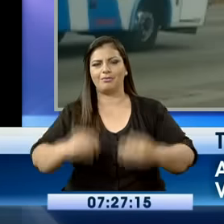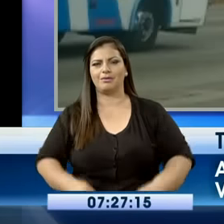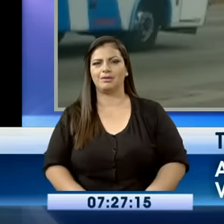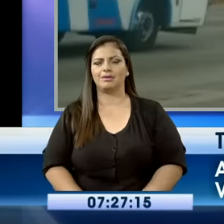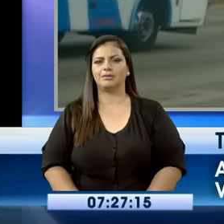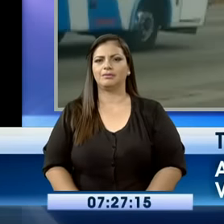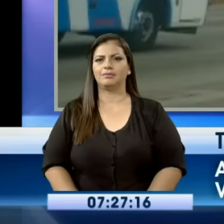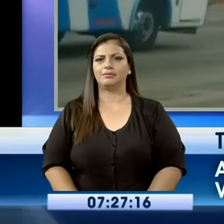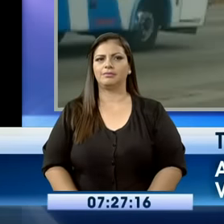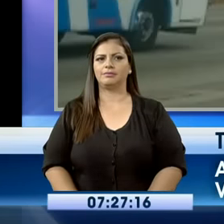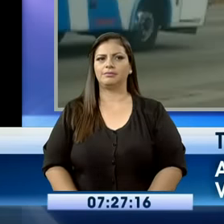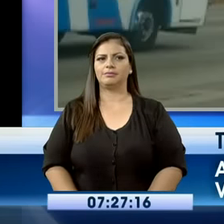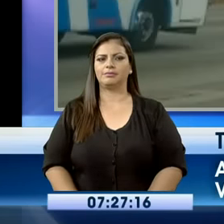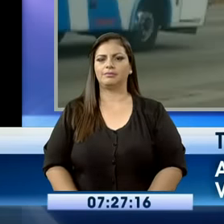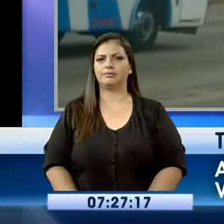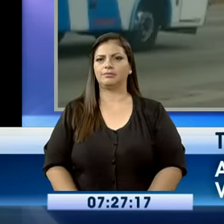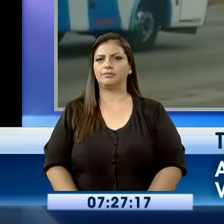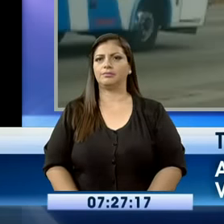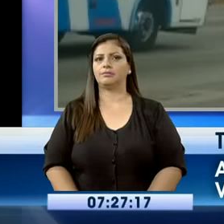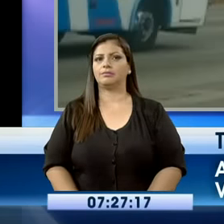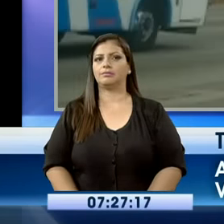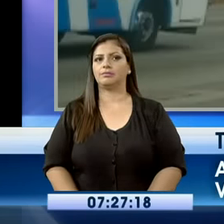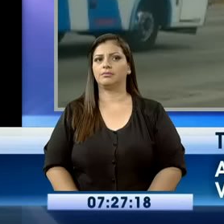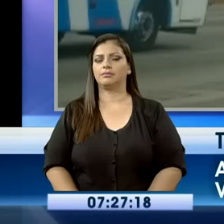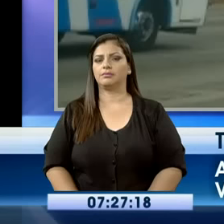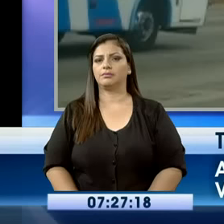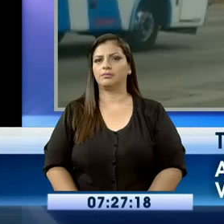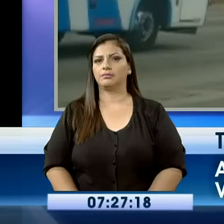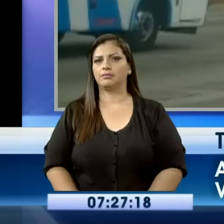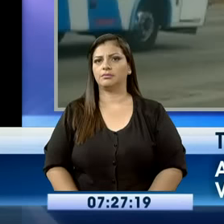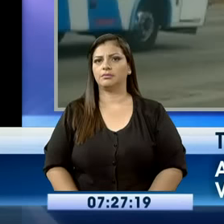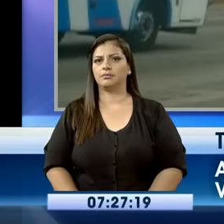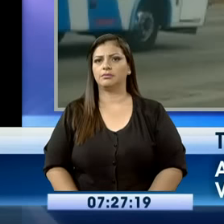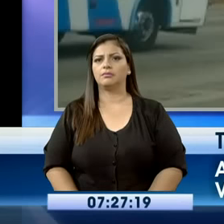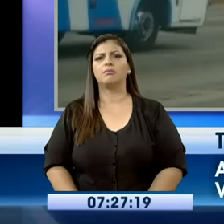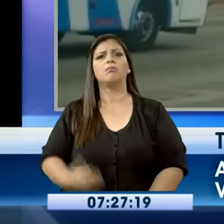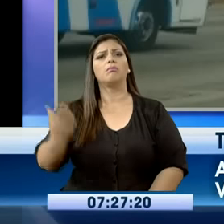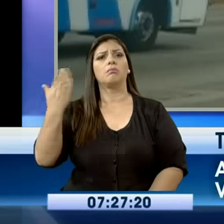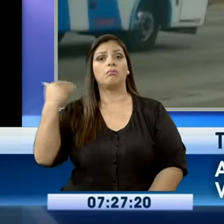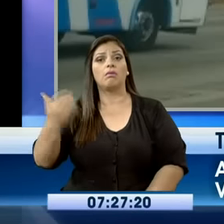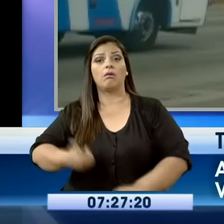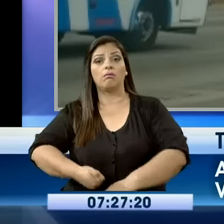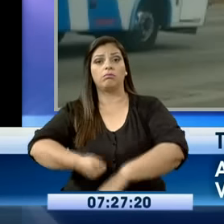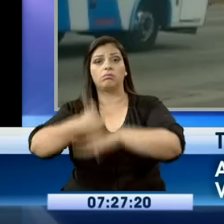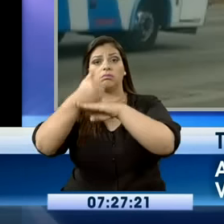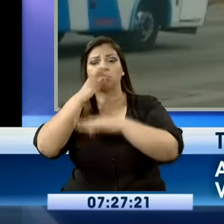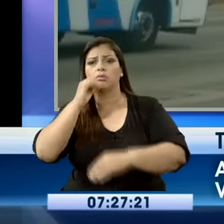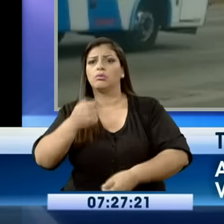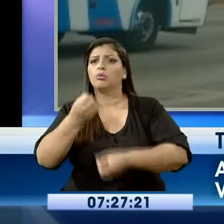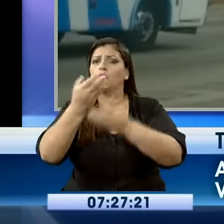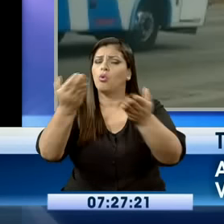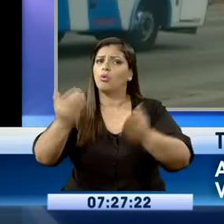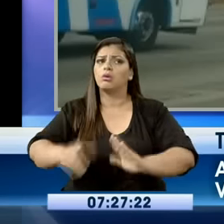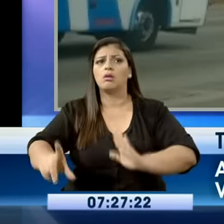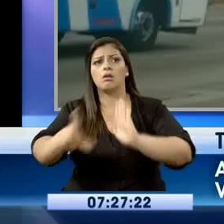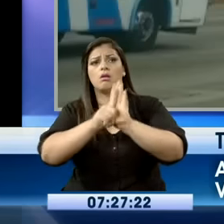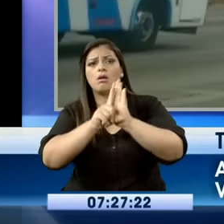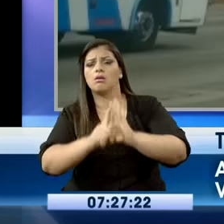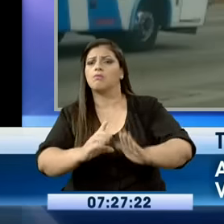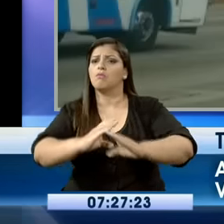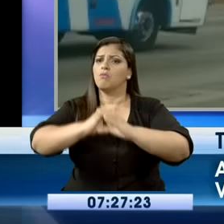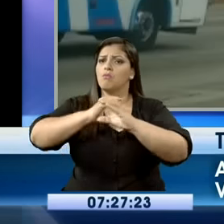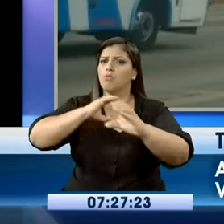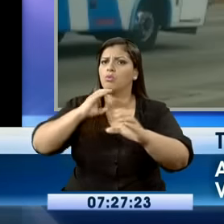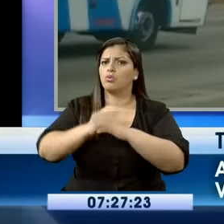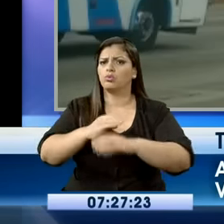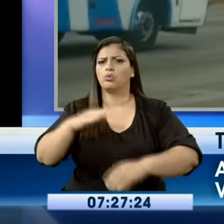de control, no pueden subir, no pueden bajar, no pueden entrar, no pueden correr, no pueden pasar, no pueden,